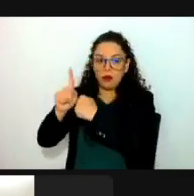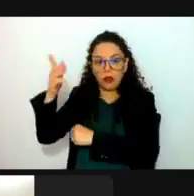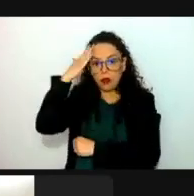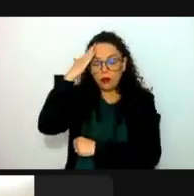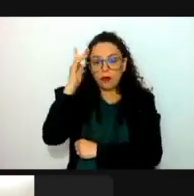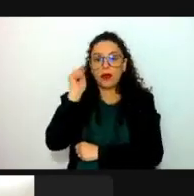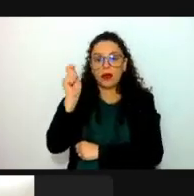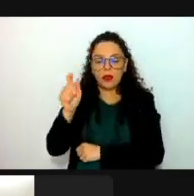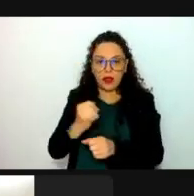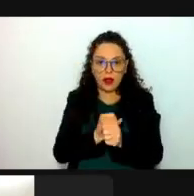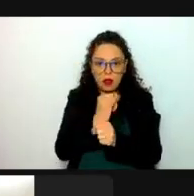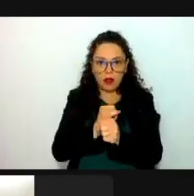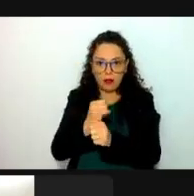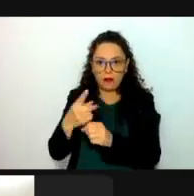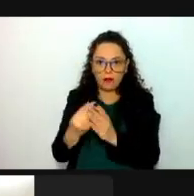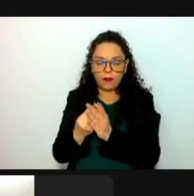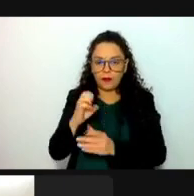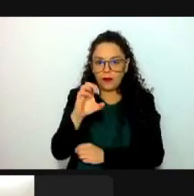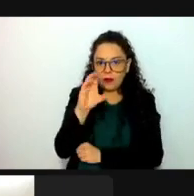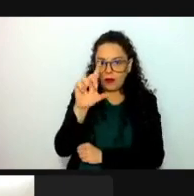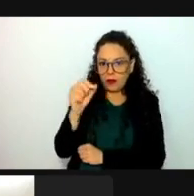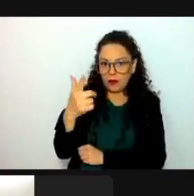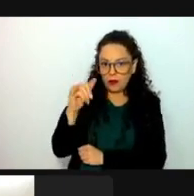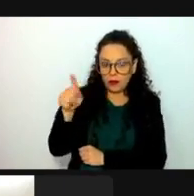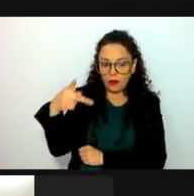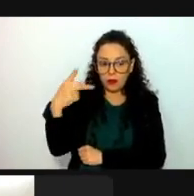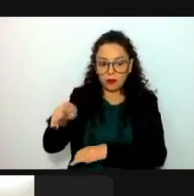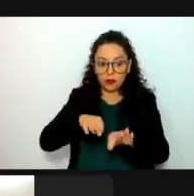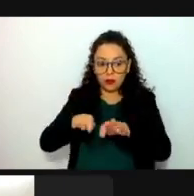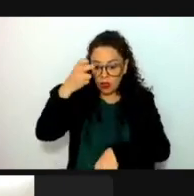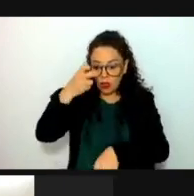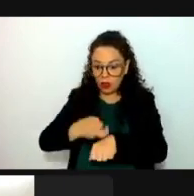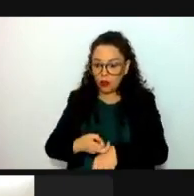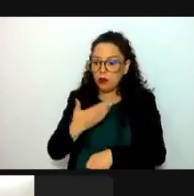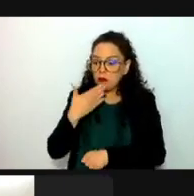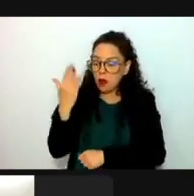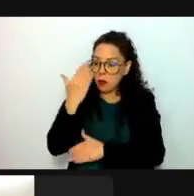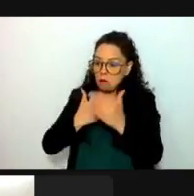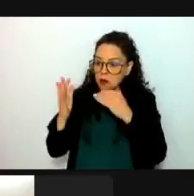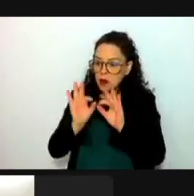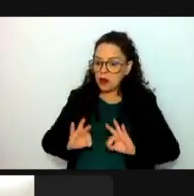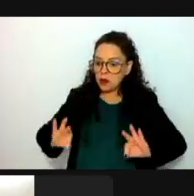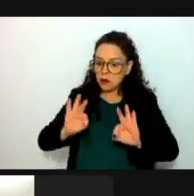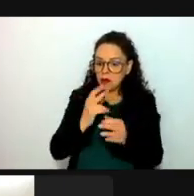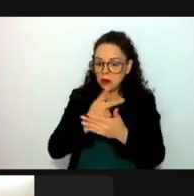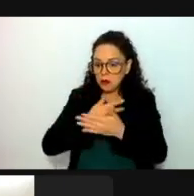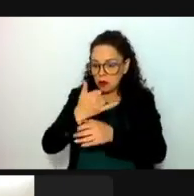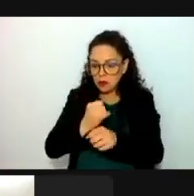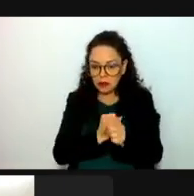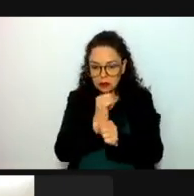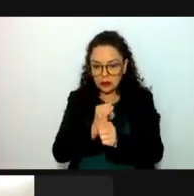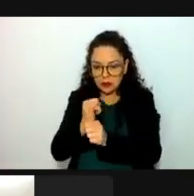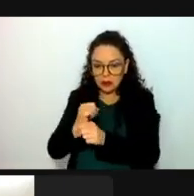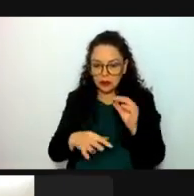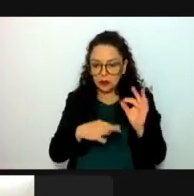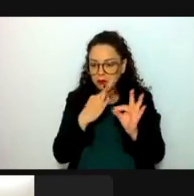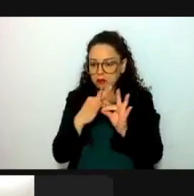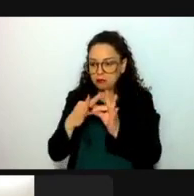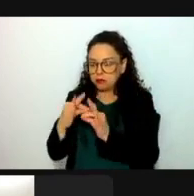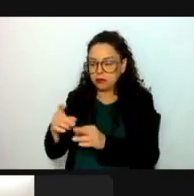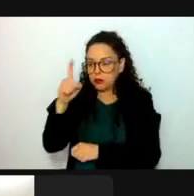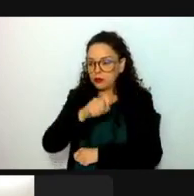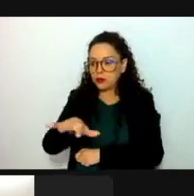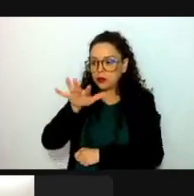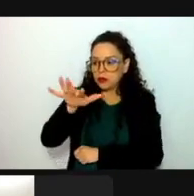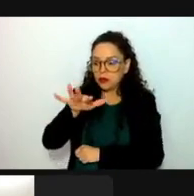ecología. Su destacada labor científica incluye la dirección de numerosos proyectos de investigación, y la publicación de 119 artículos